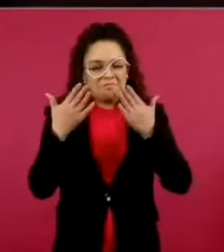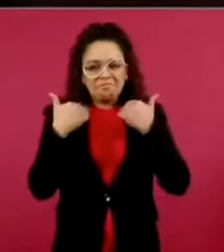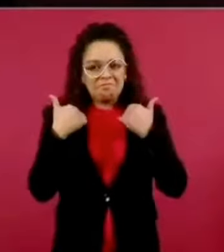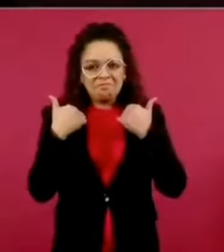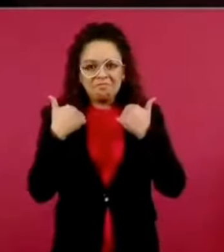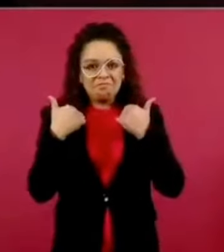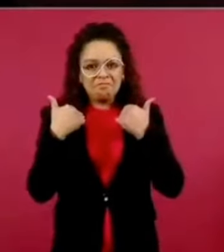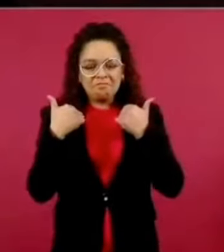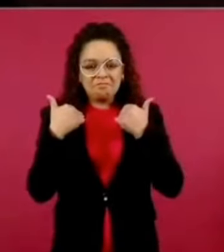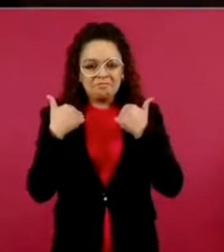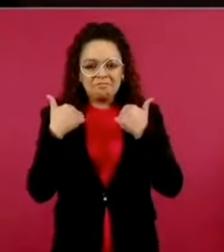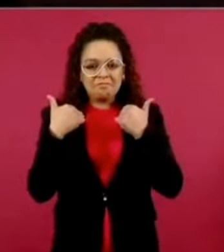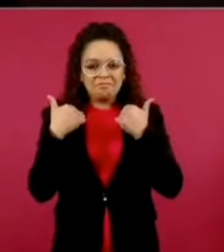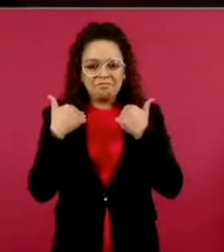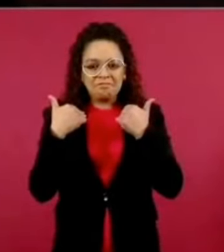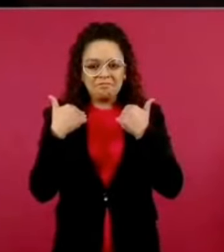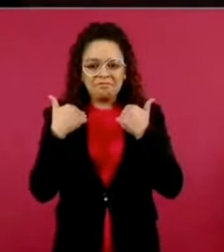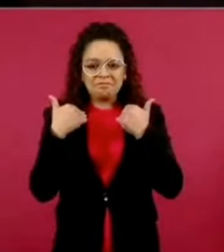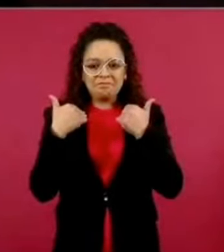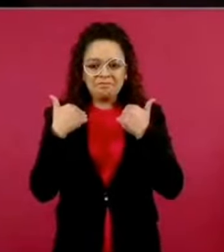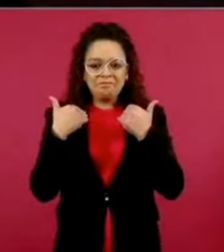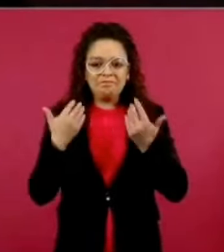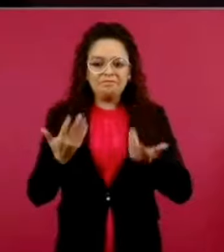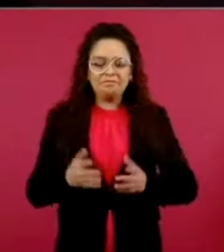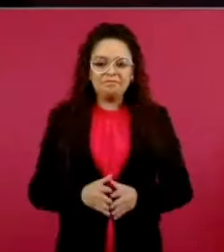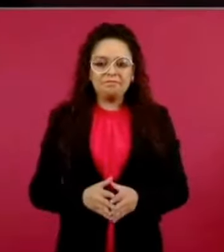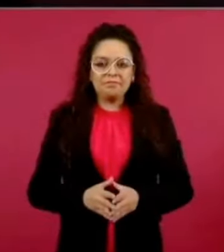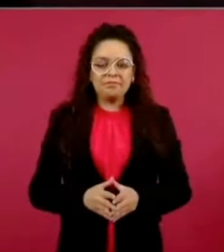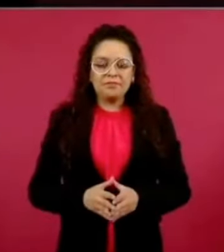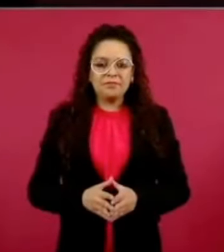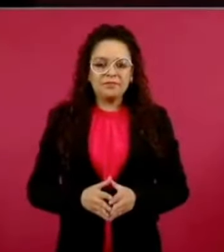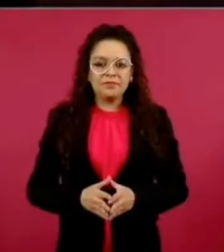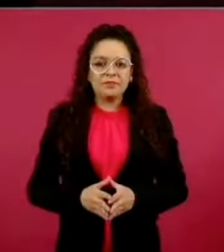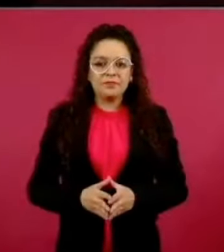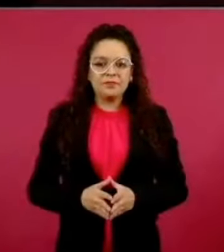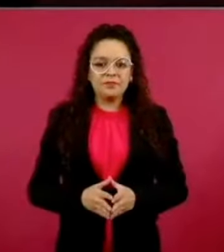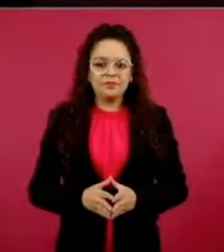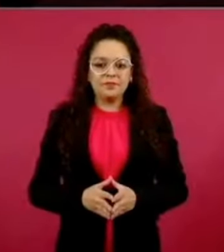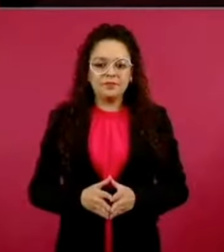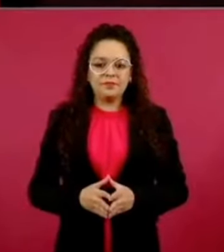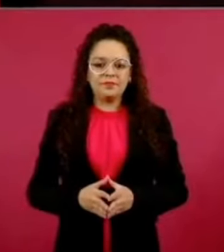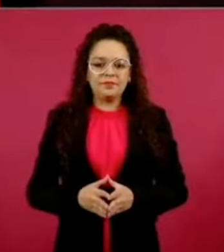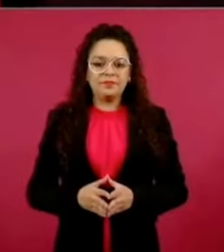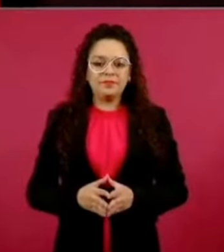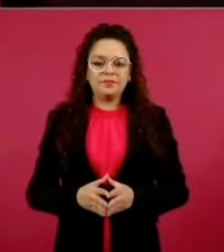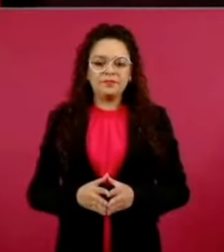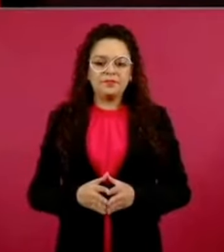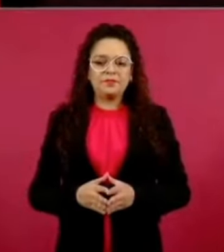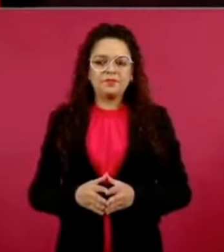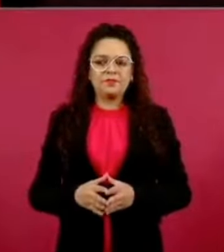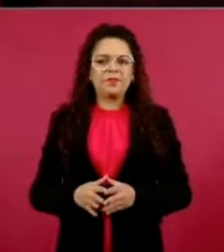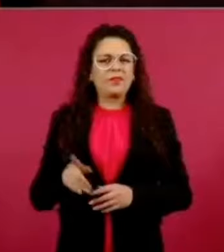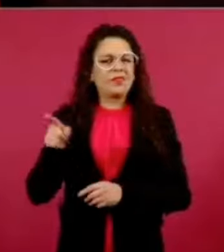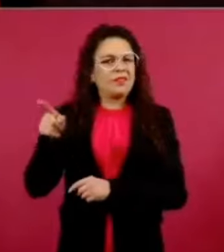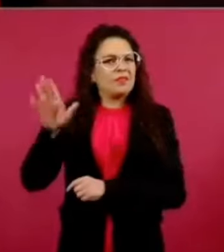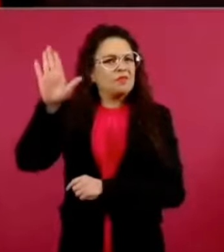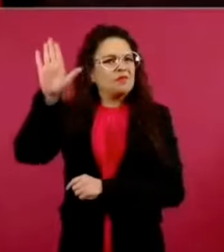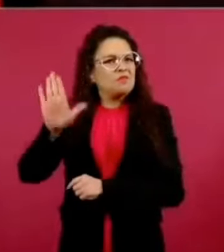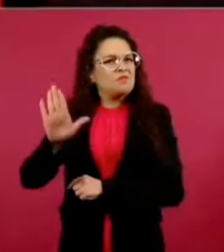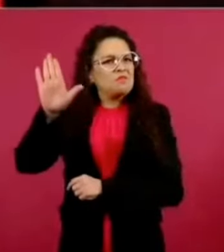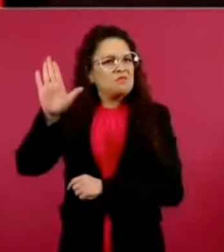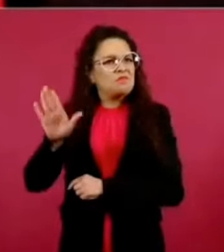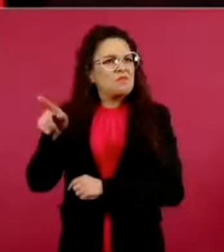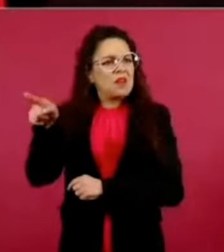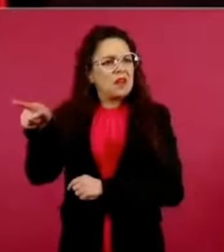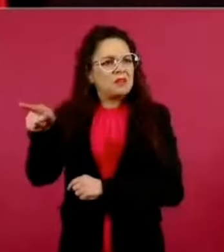Ya había dicho algo parecido, incluso